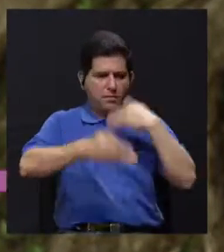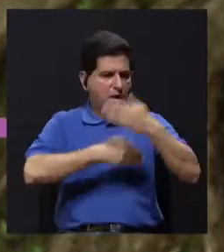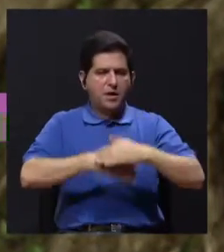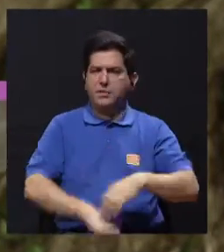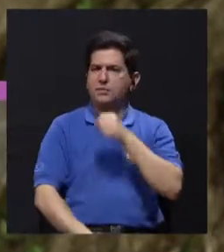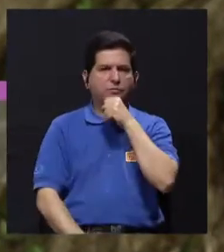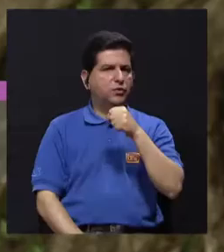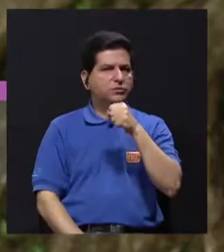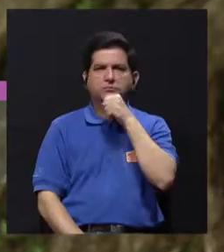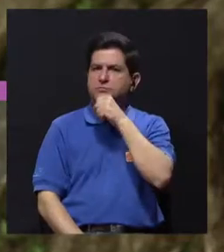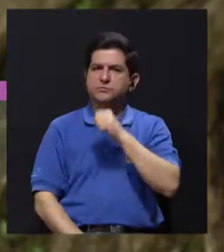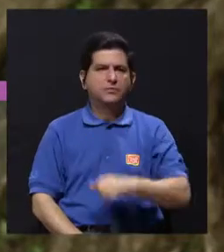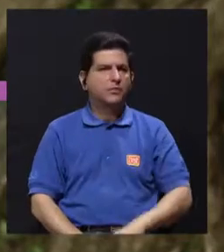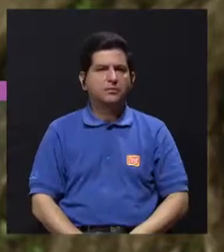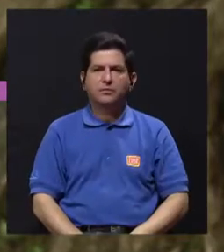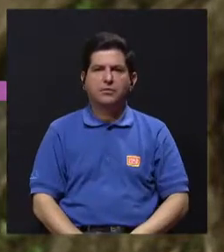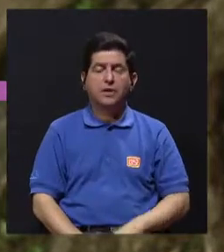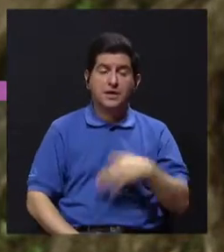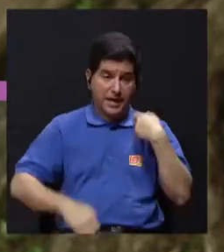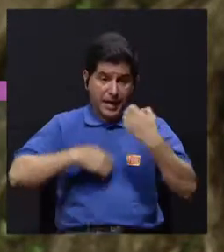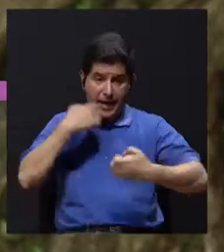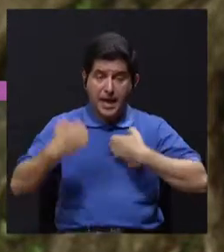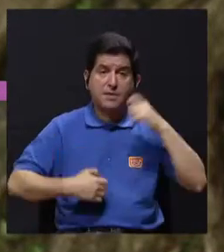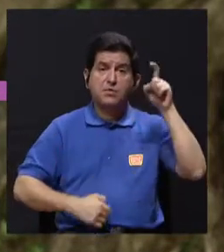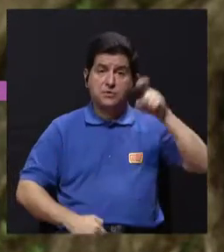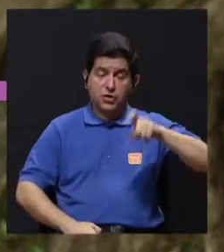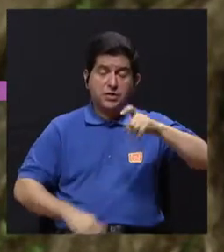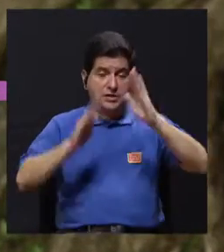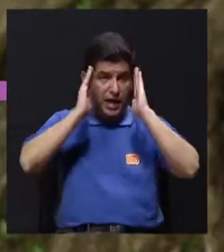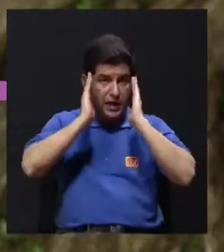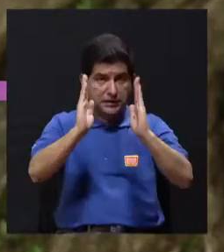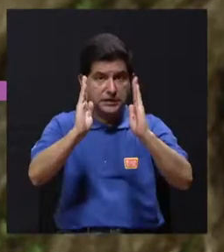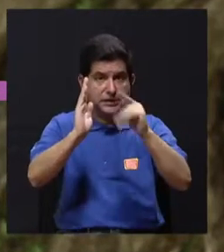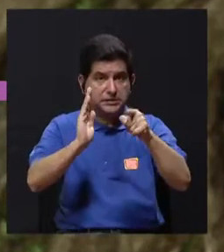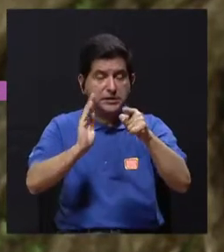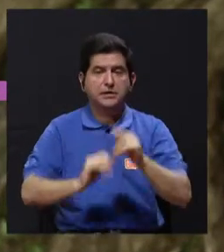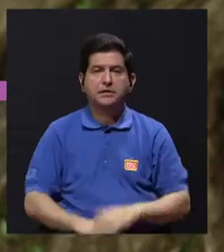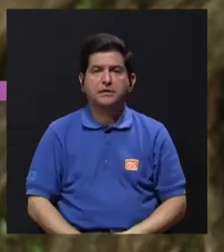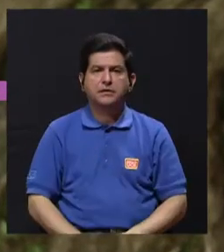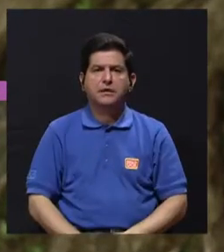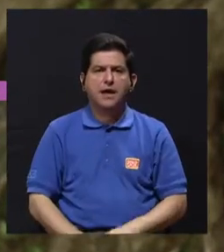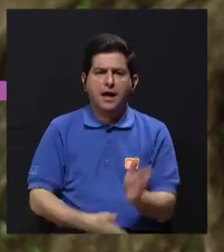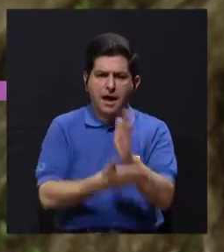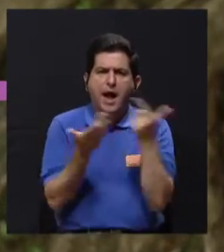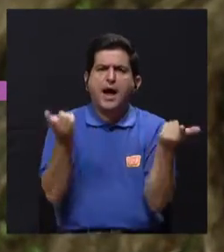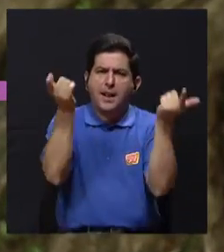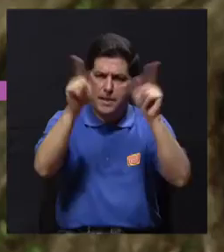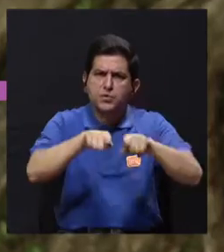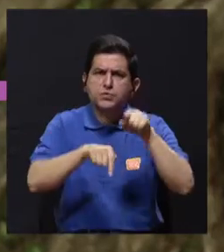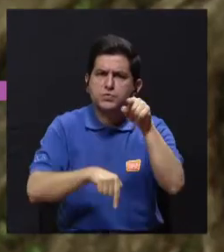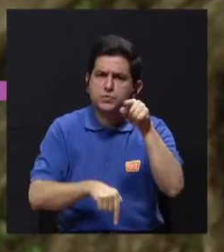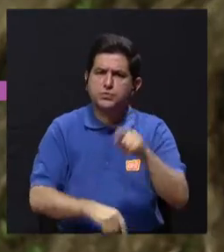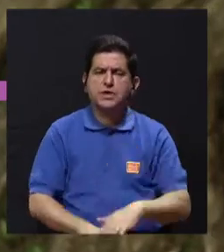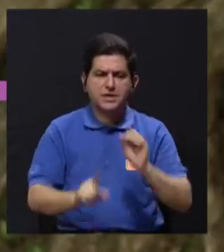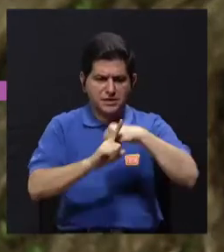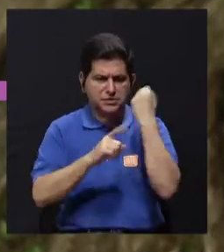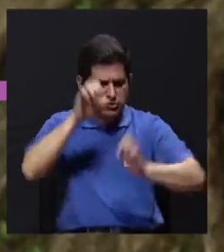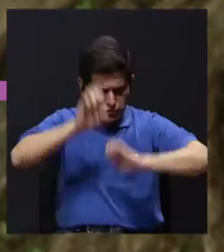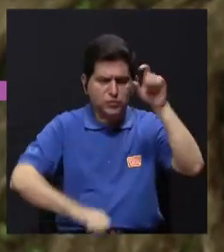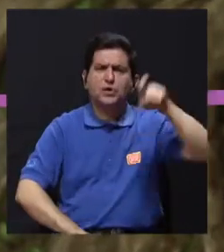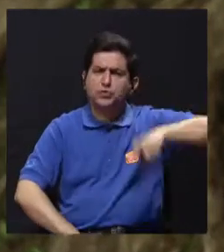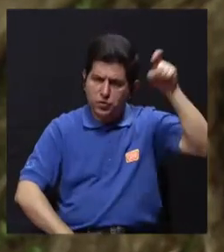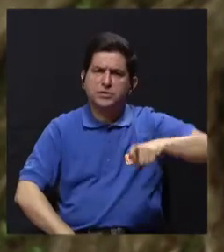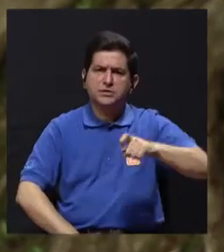del proceso del envejecimiento. Y son emociones que deberían llamar la atención hacia que algo está ocurriendo y que algo